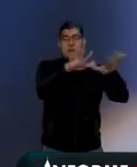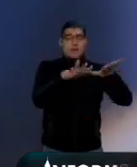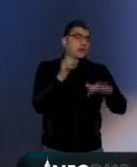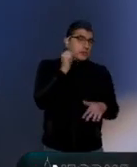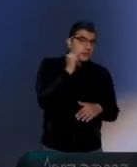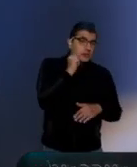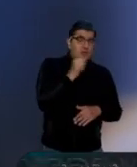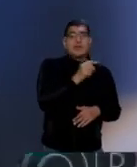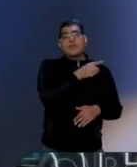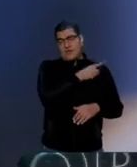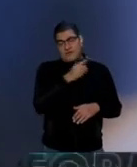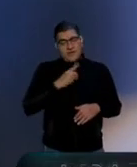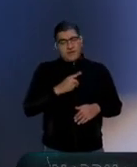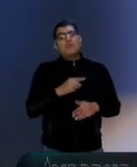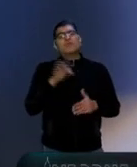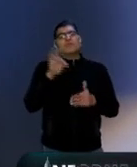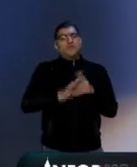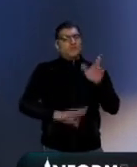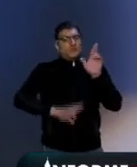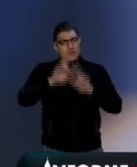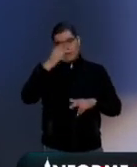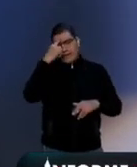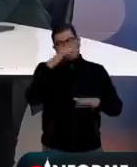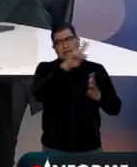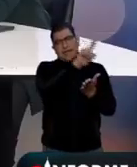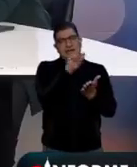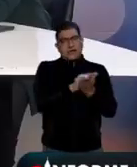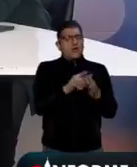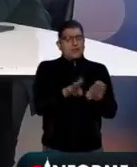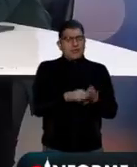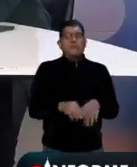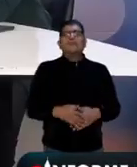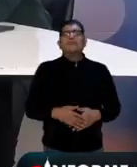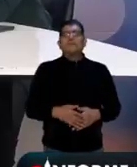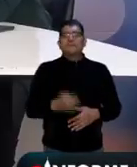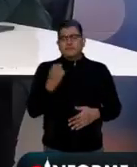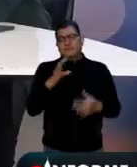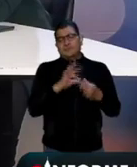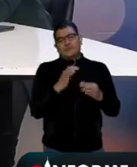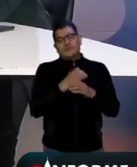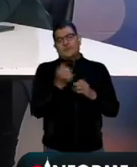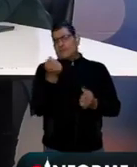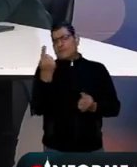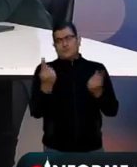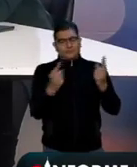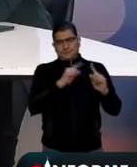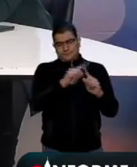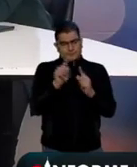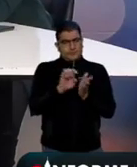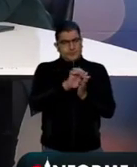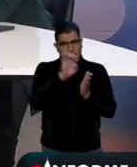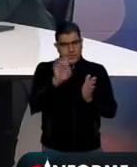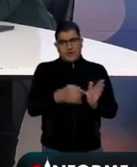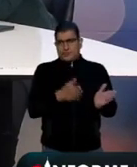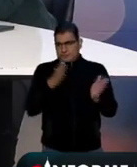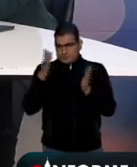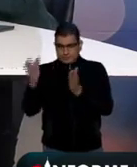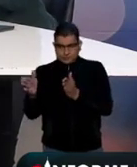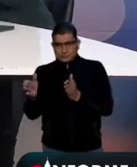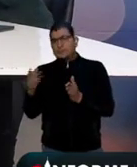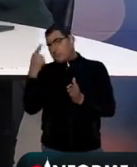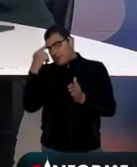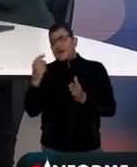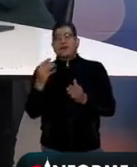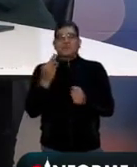tocar votar por esta ley. Son varias cosas las que se expresan. Por un lado, justamente, la